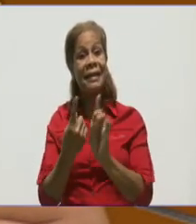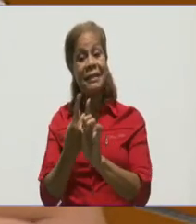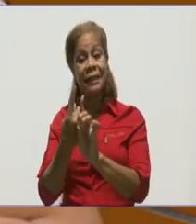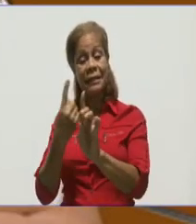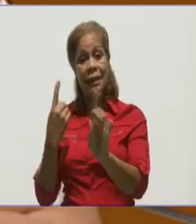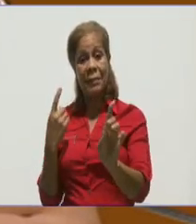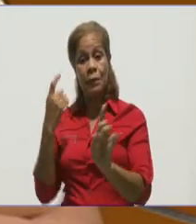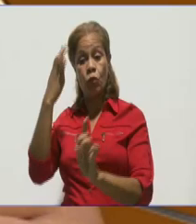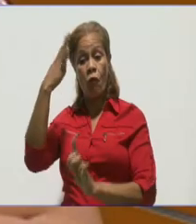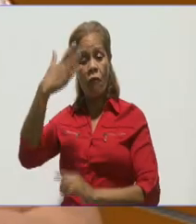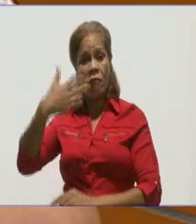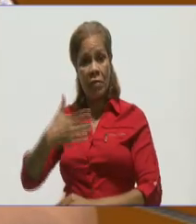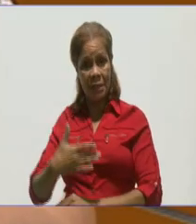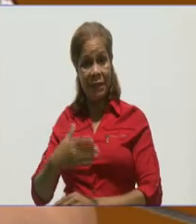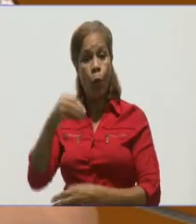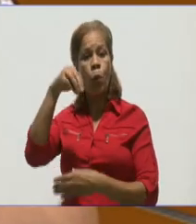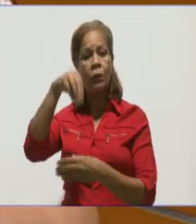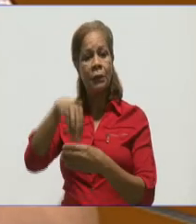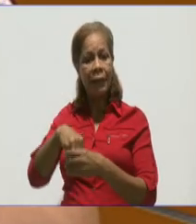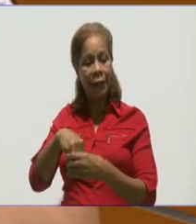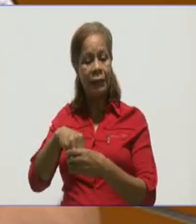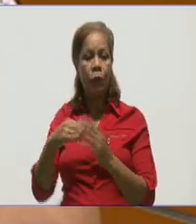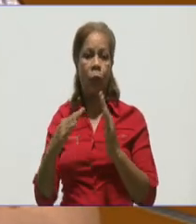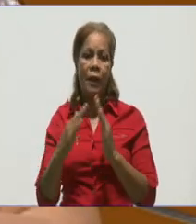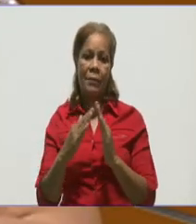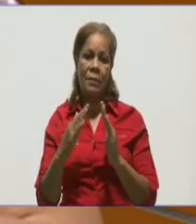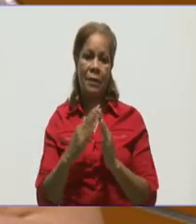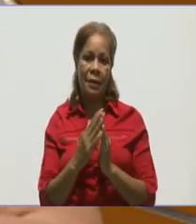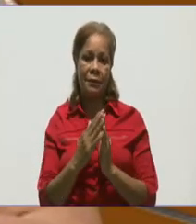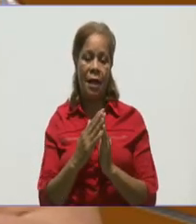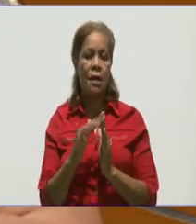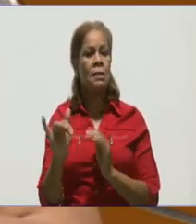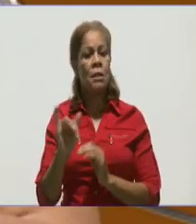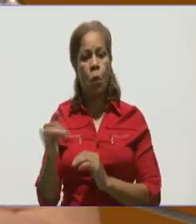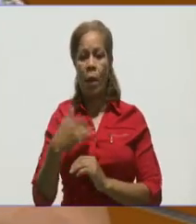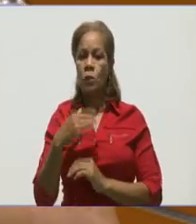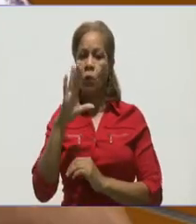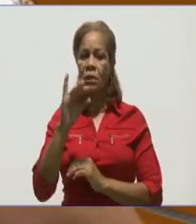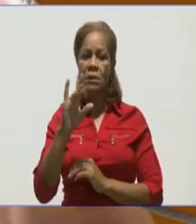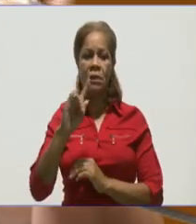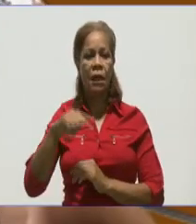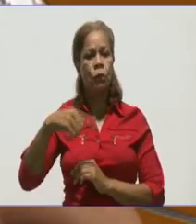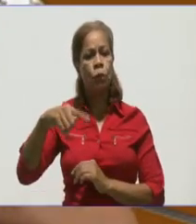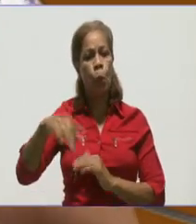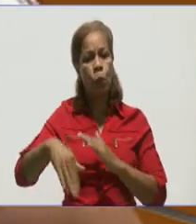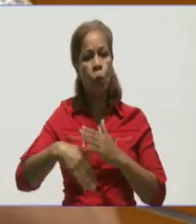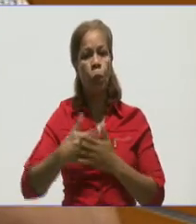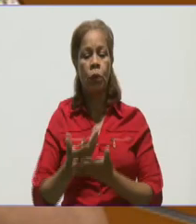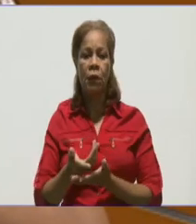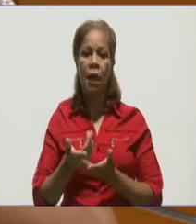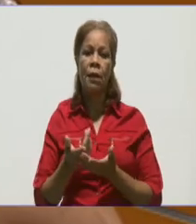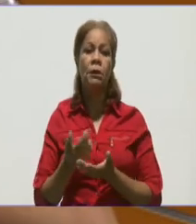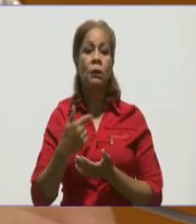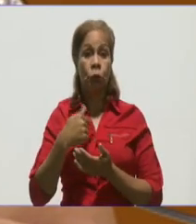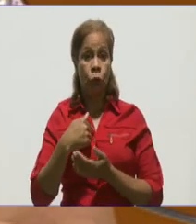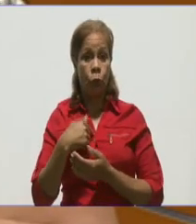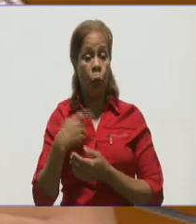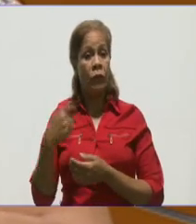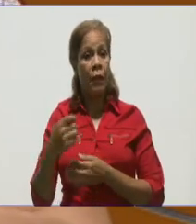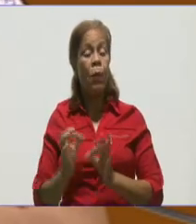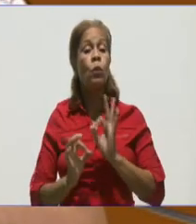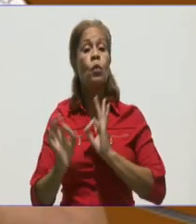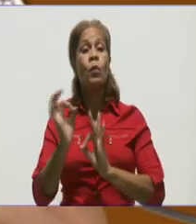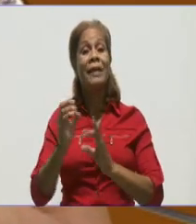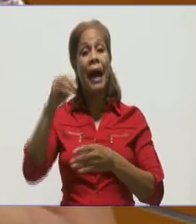físico aún dentro de la vivienda. Como yo decía hace unos días, blindar mi casa. Yo tengo que blindar mi